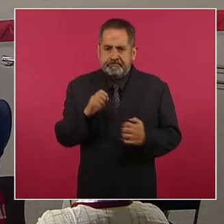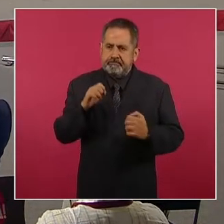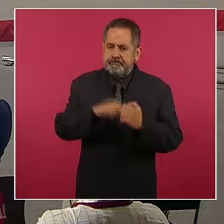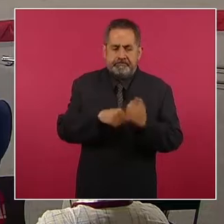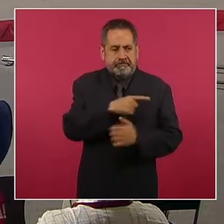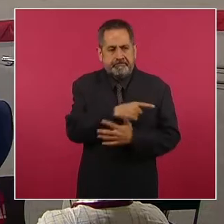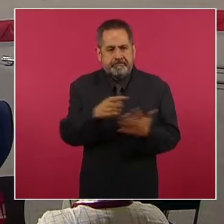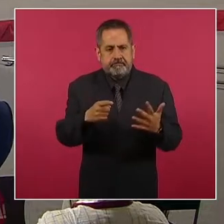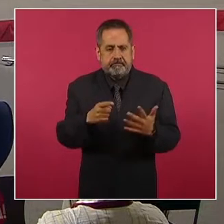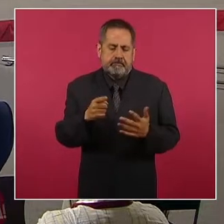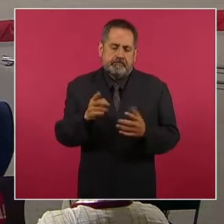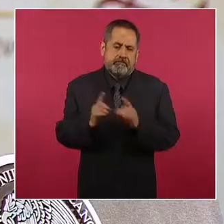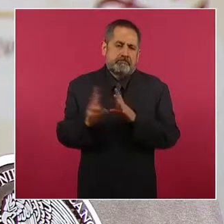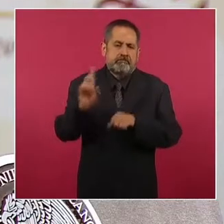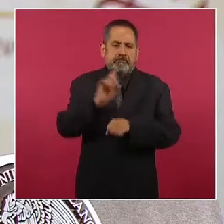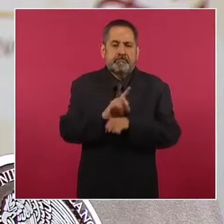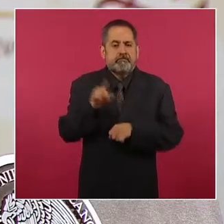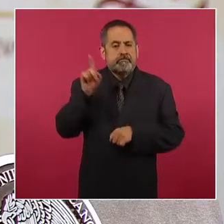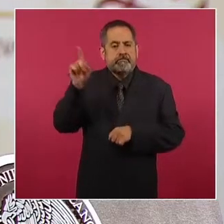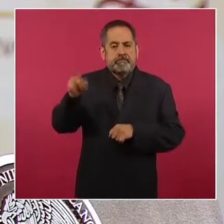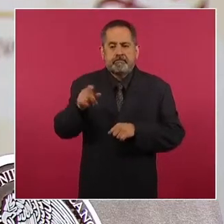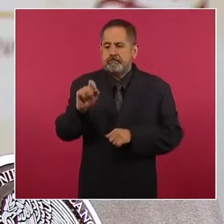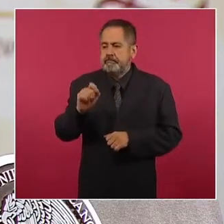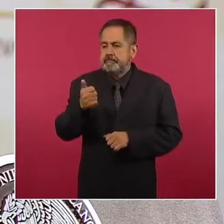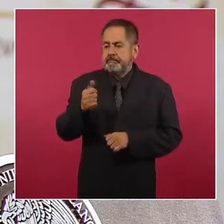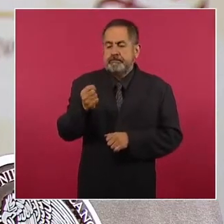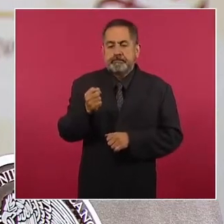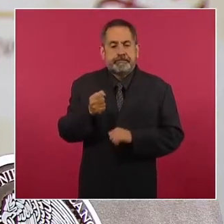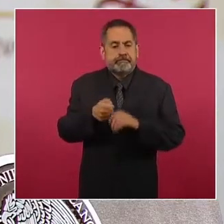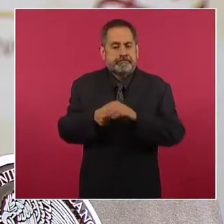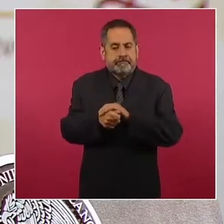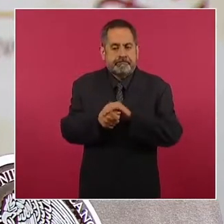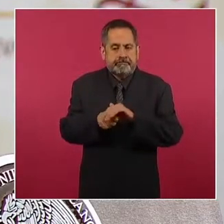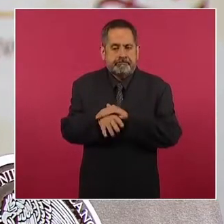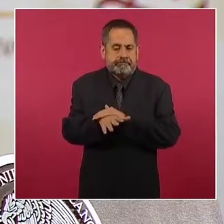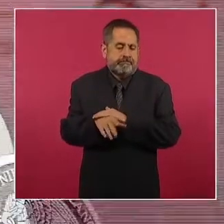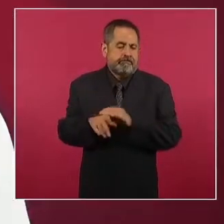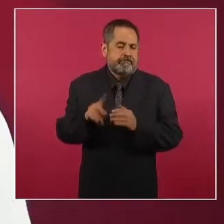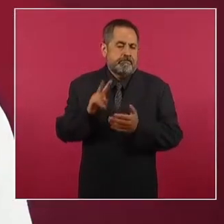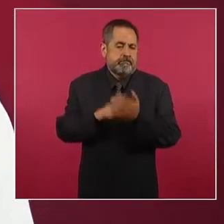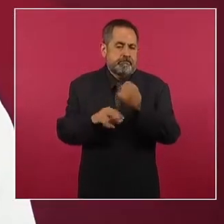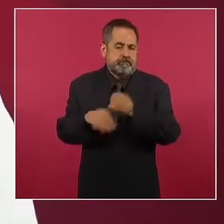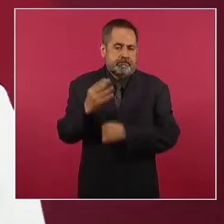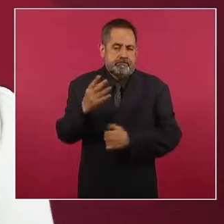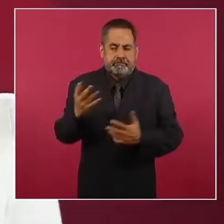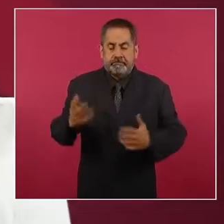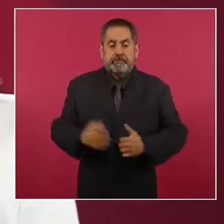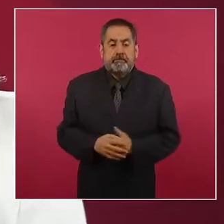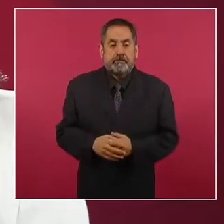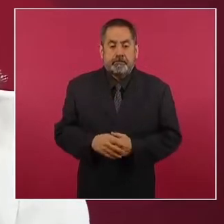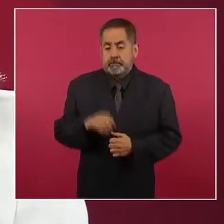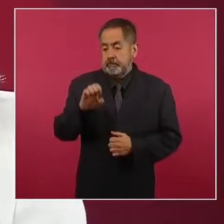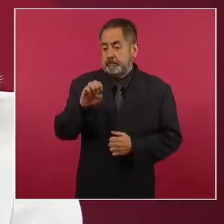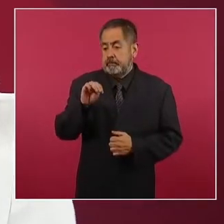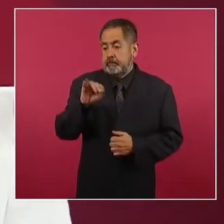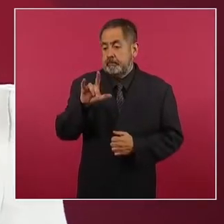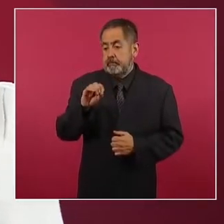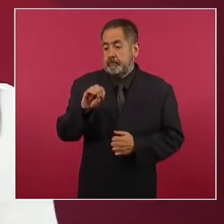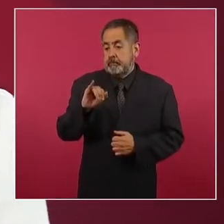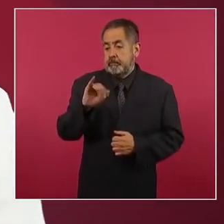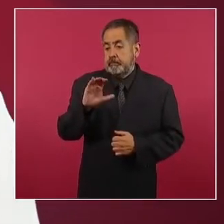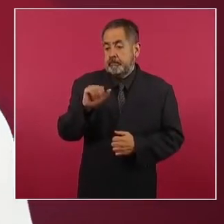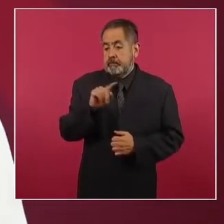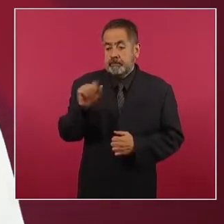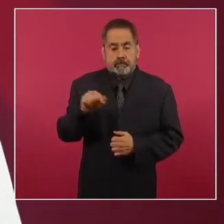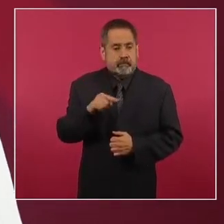acontecidos en la noche de Iguala, el 26 de septiembre de 2014. Emilio Álvarez y Casa hasta